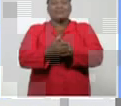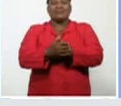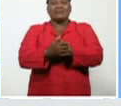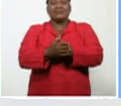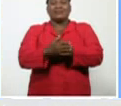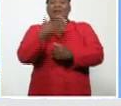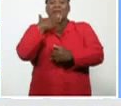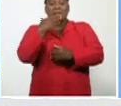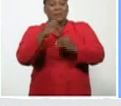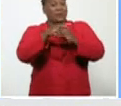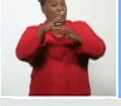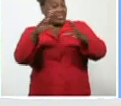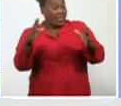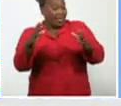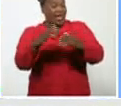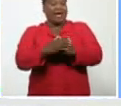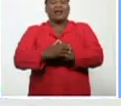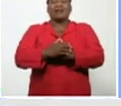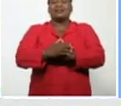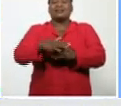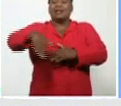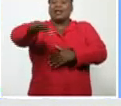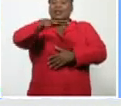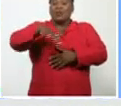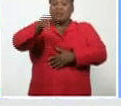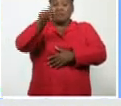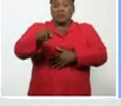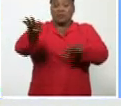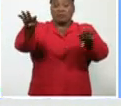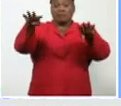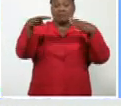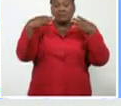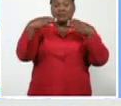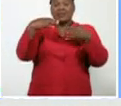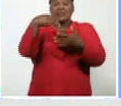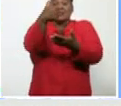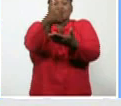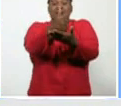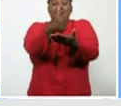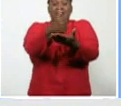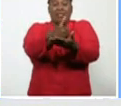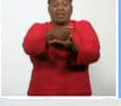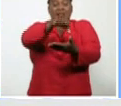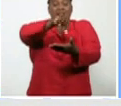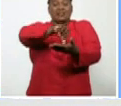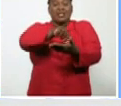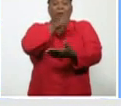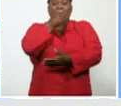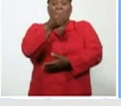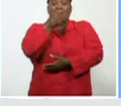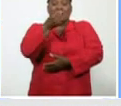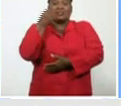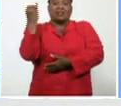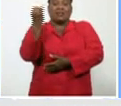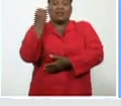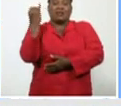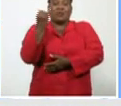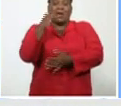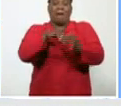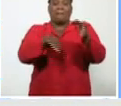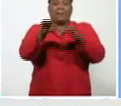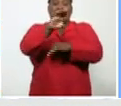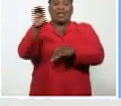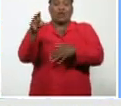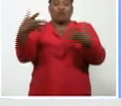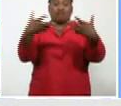Buenos días, Gisela. Buenos días a todos los que nos siguen. Desde la sede del Centro de Prensa Internacional del Ministerio de Relaciones Exteriores de la República